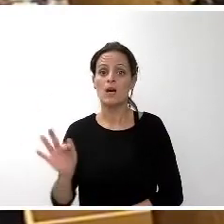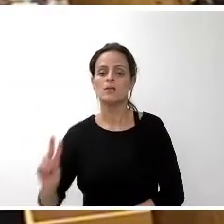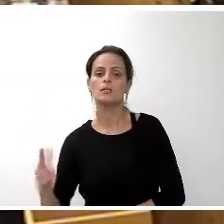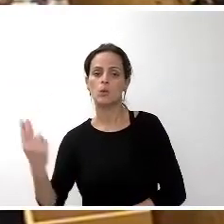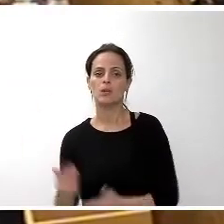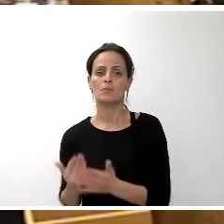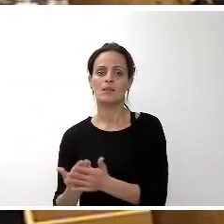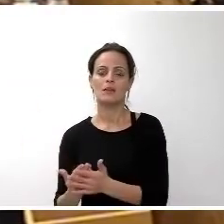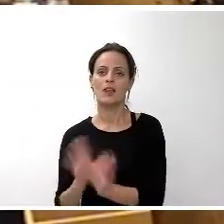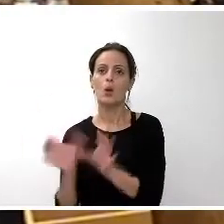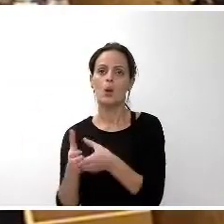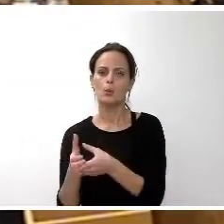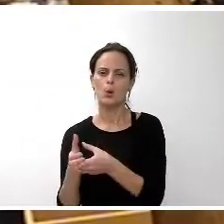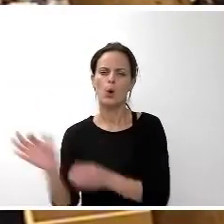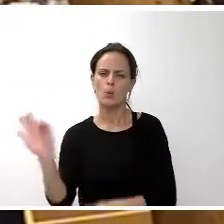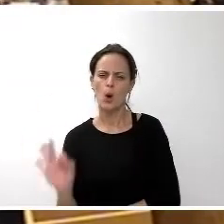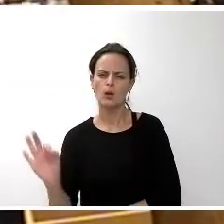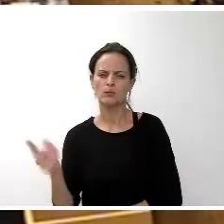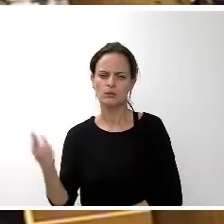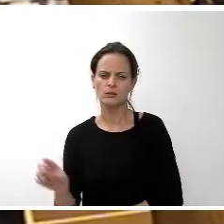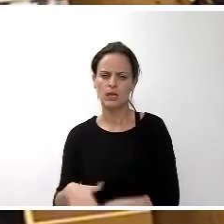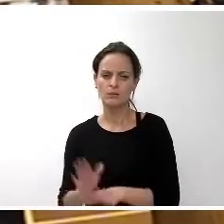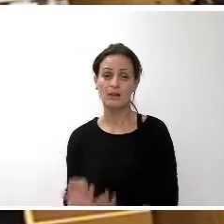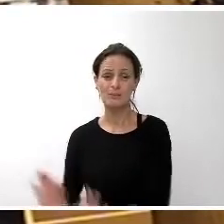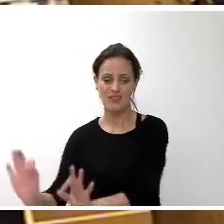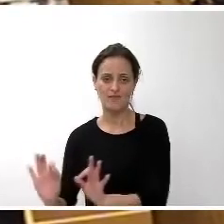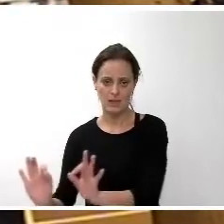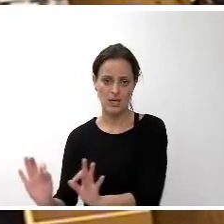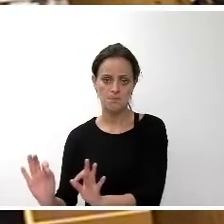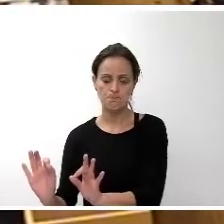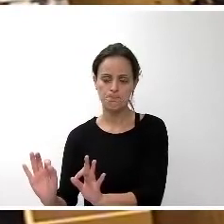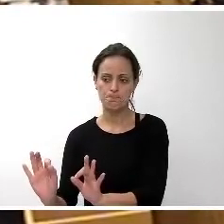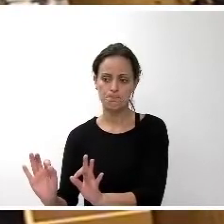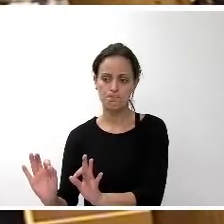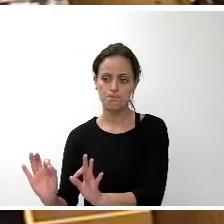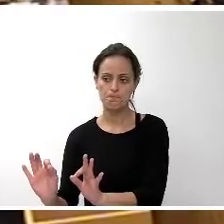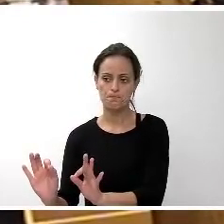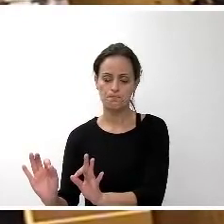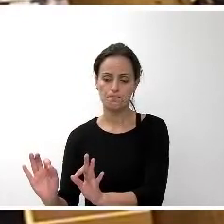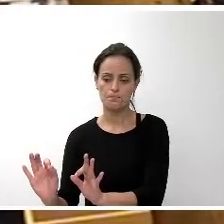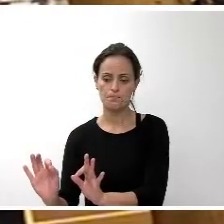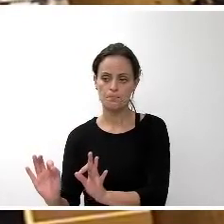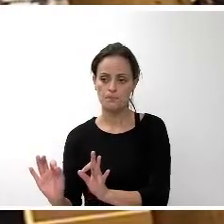enmienda del grupo Podemos particular vinculada a una